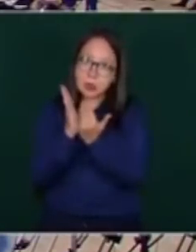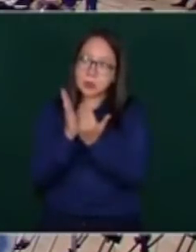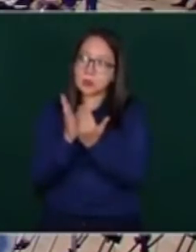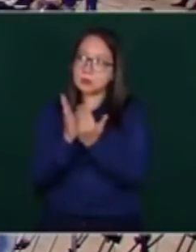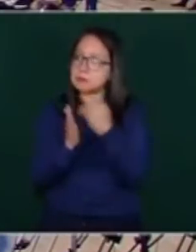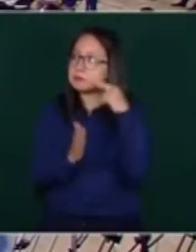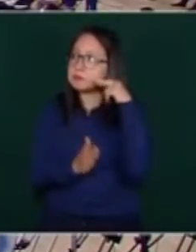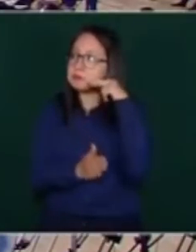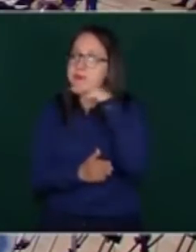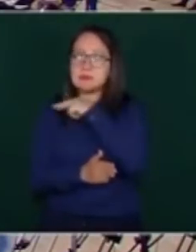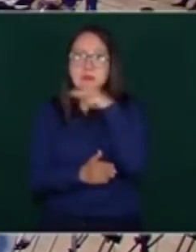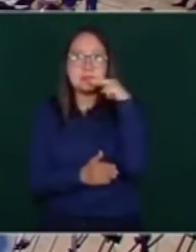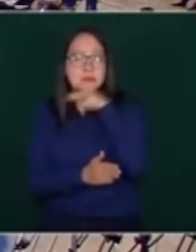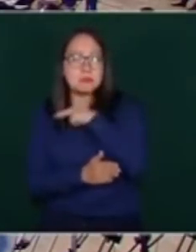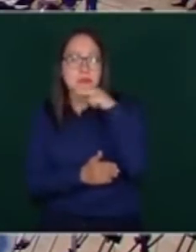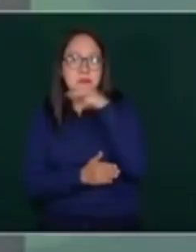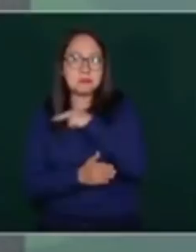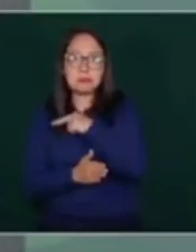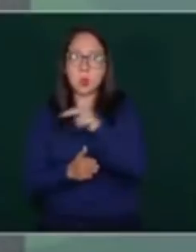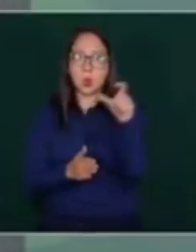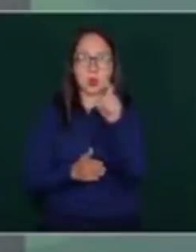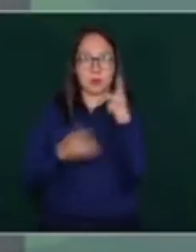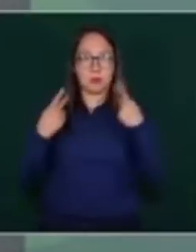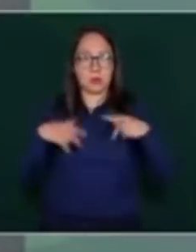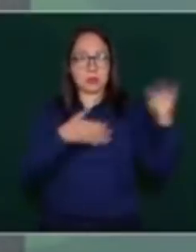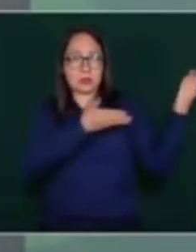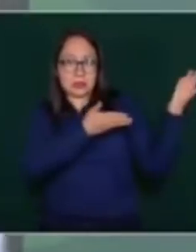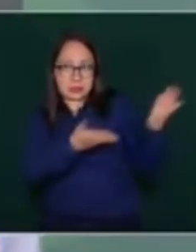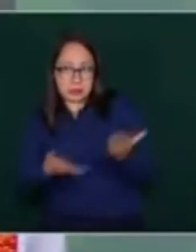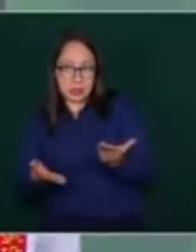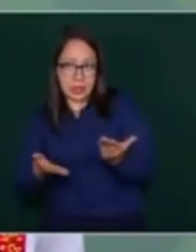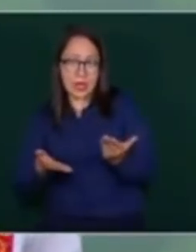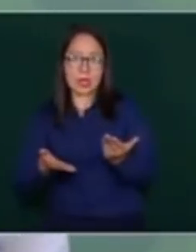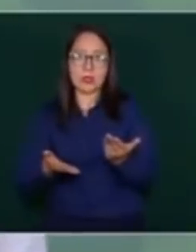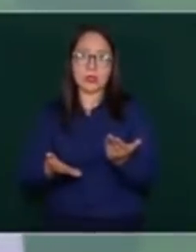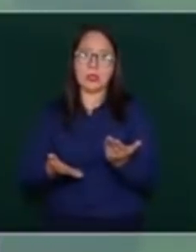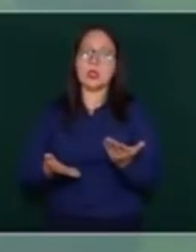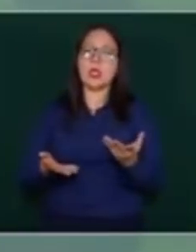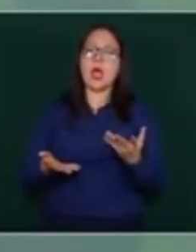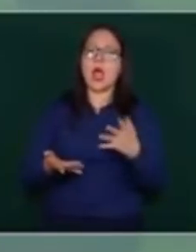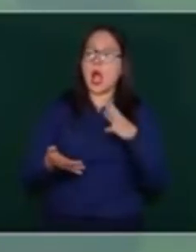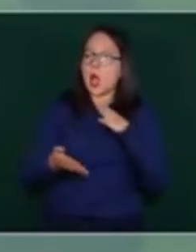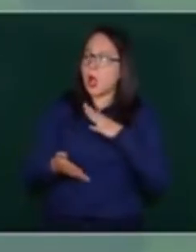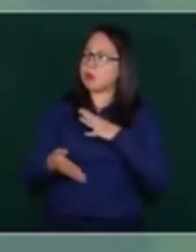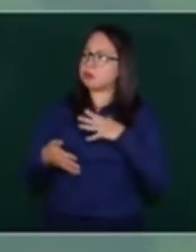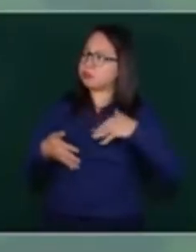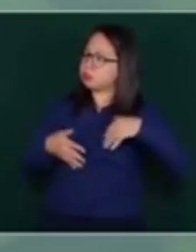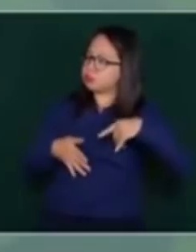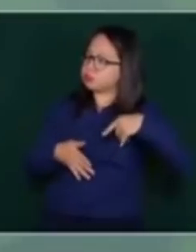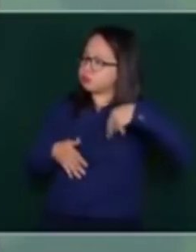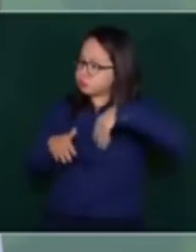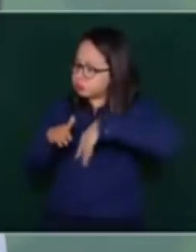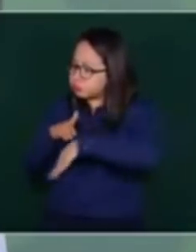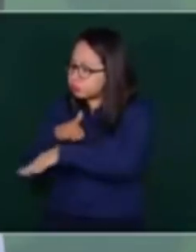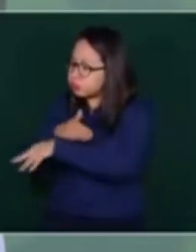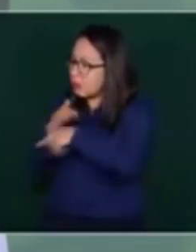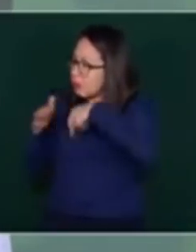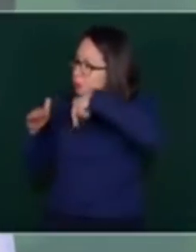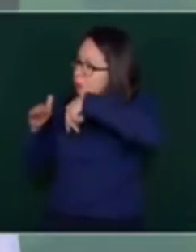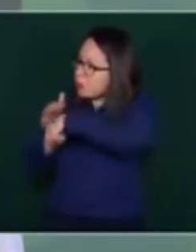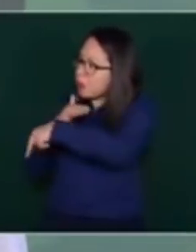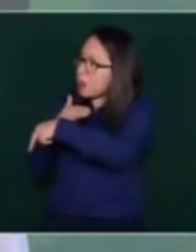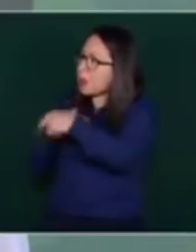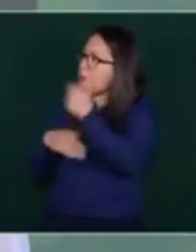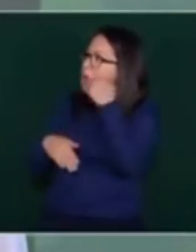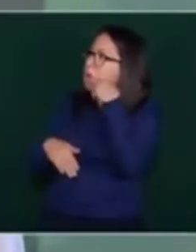trámites desde que llegan hasta que abordan, cuesta